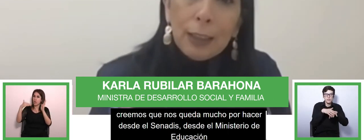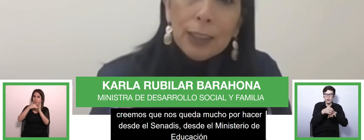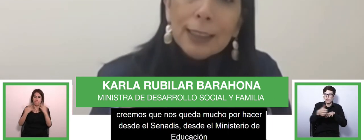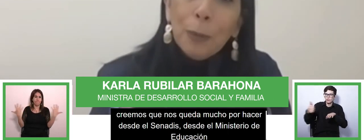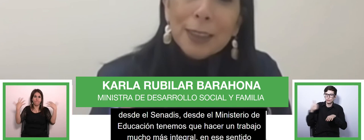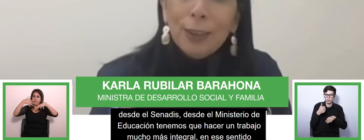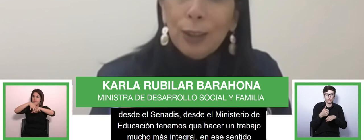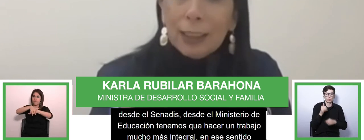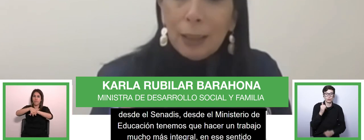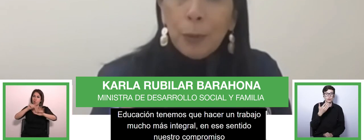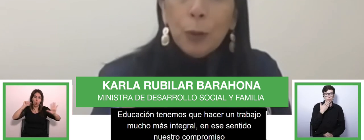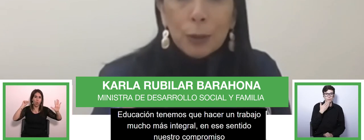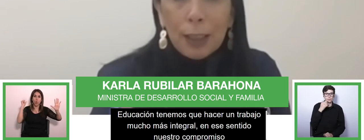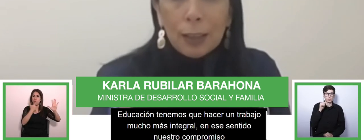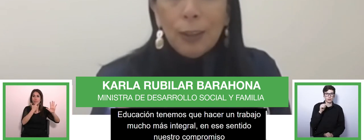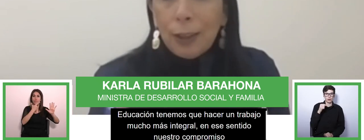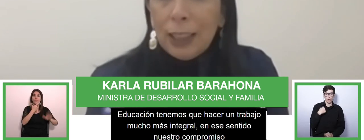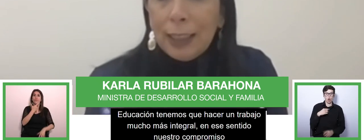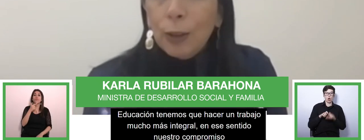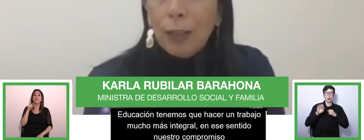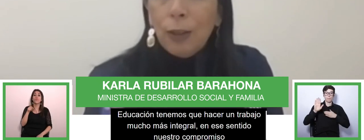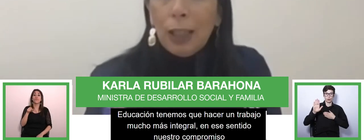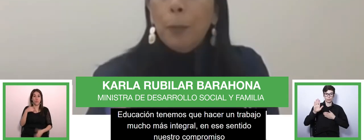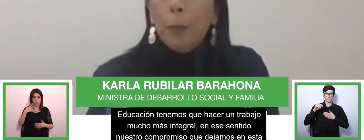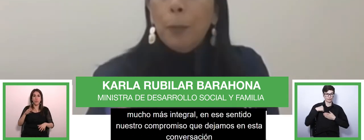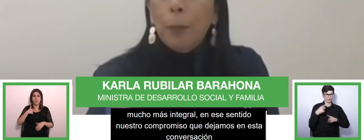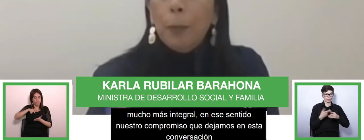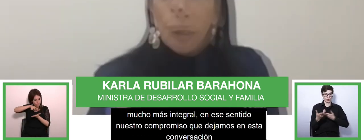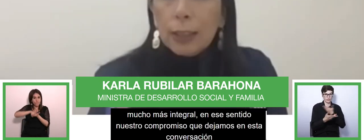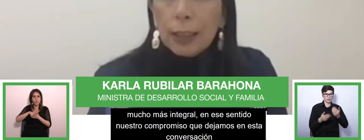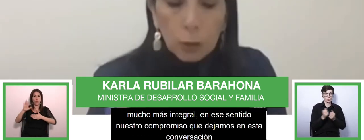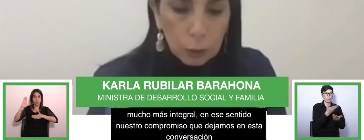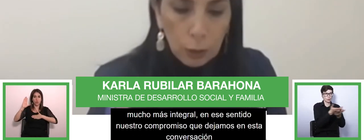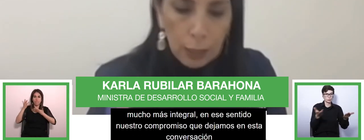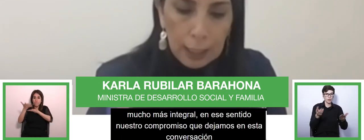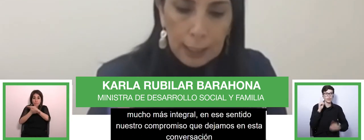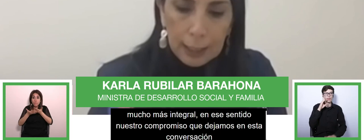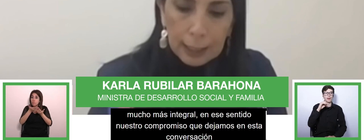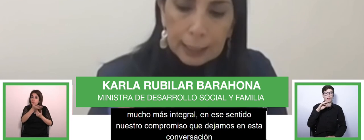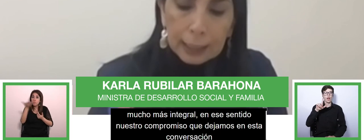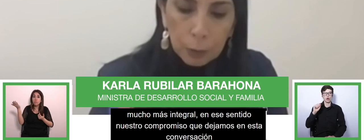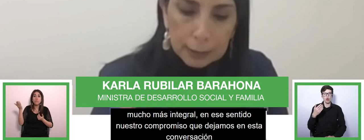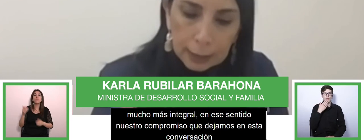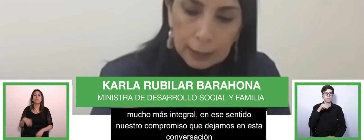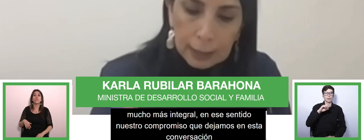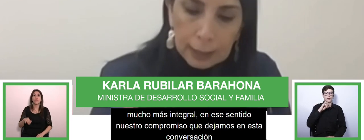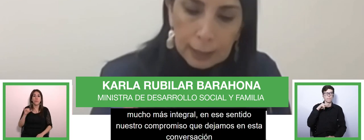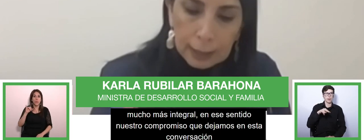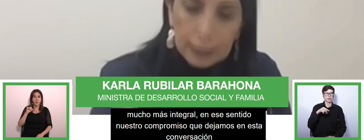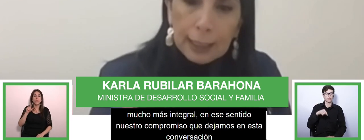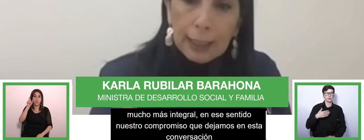adquirido en esta conversación que tenemos con ustedes con Carolina con Carola con Martín y con tantos otros es que queremos decir